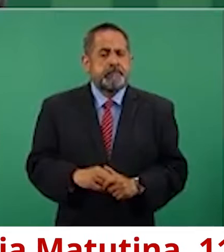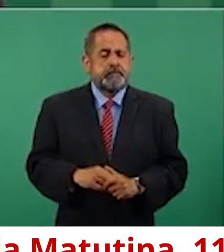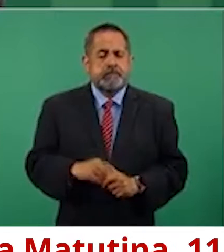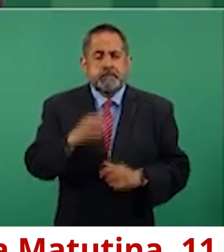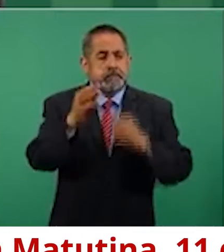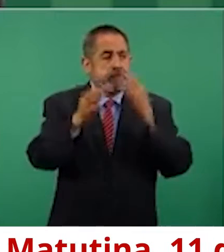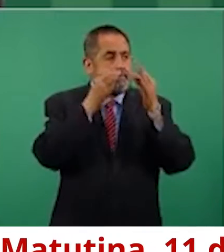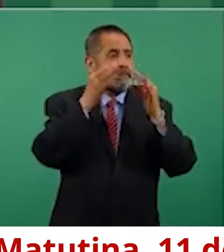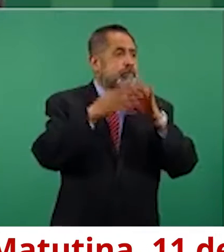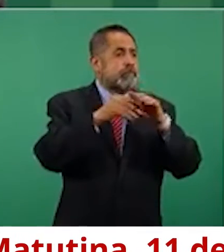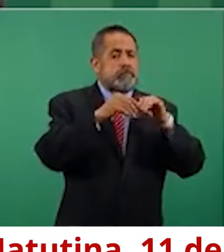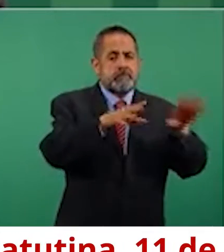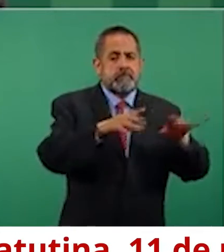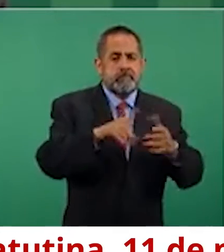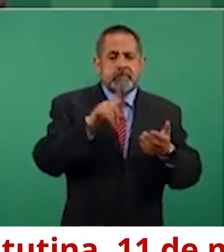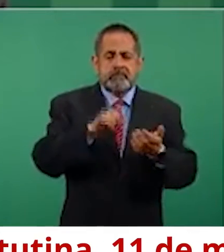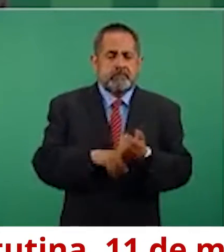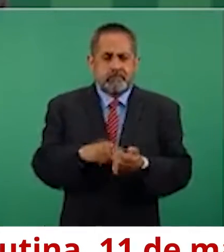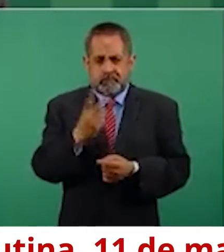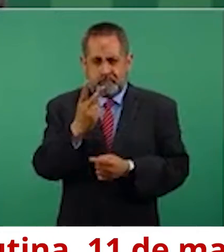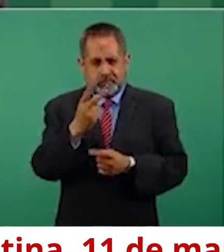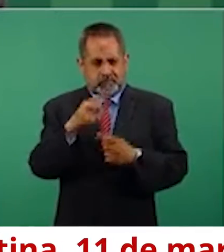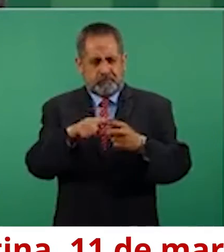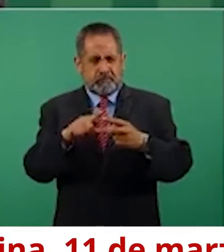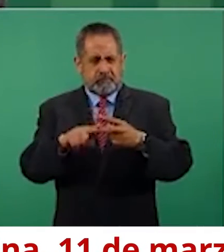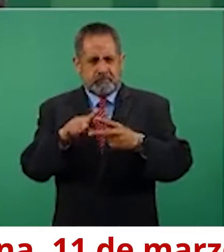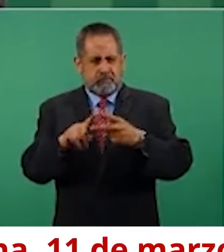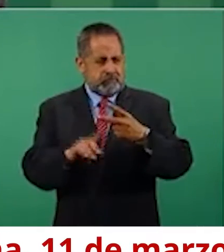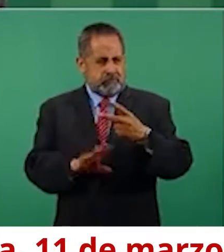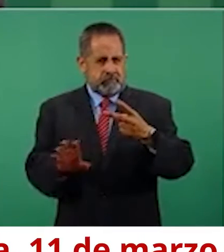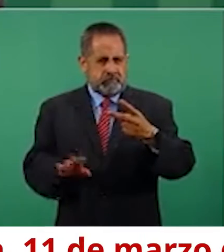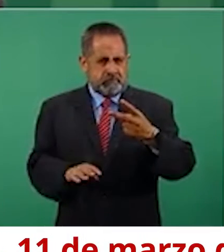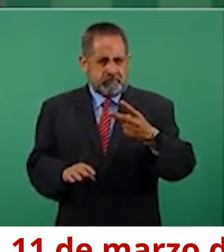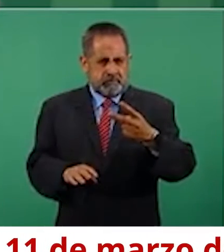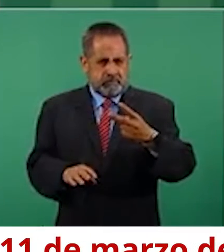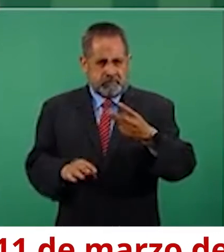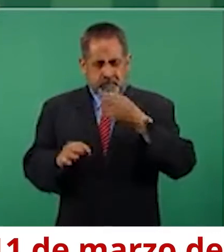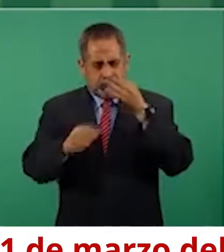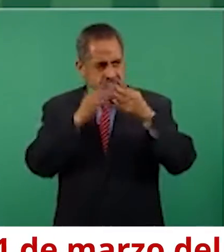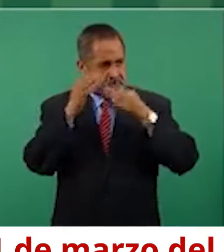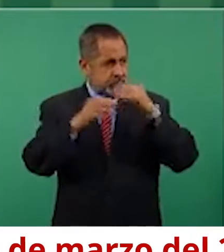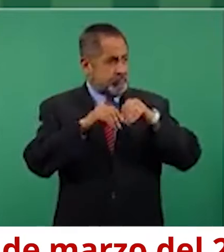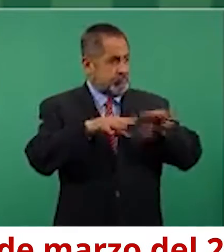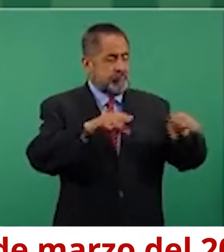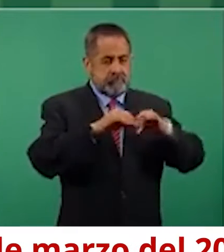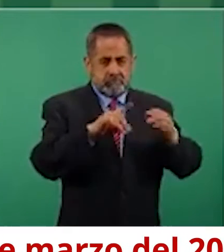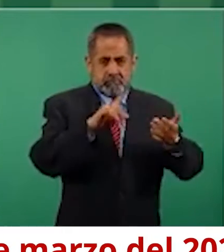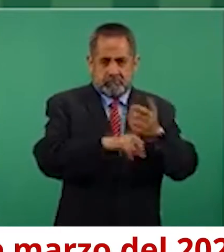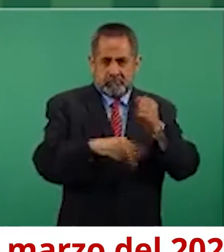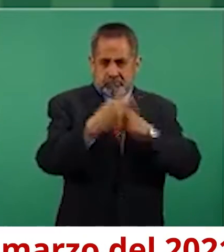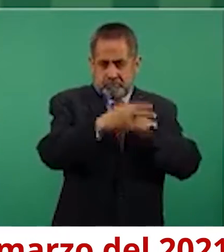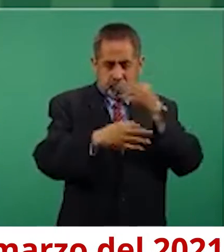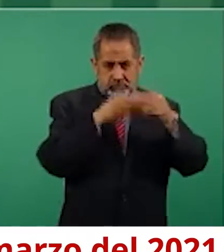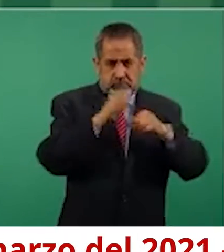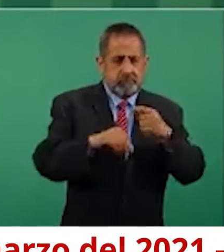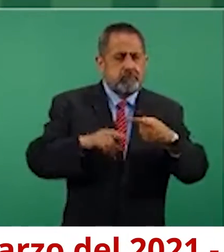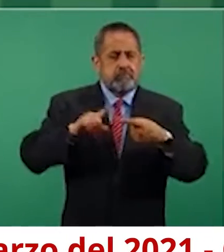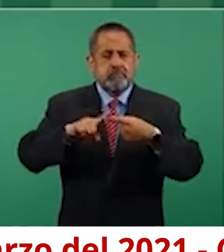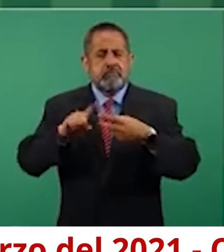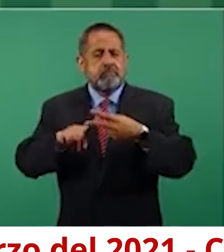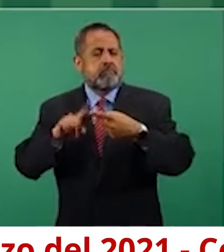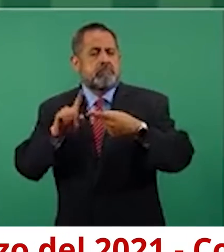son dos, las campañas generales. Una